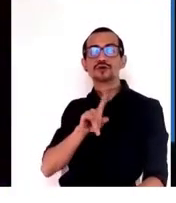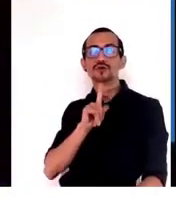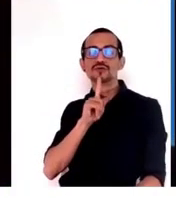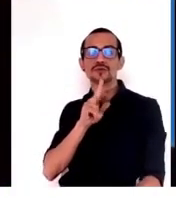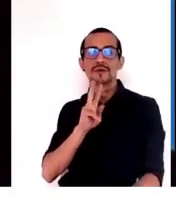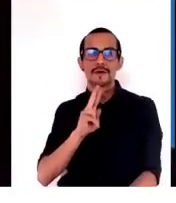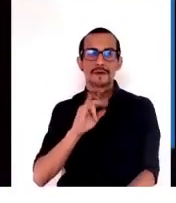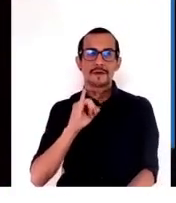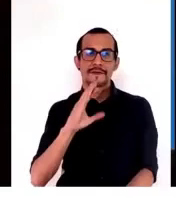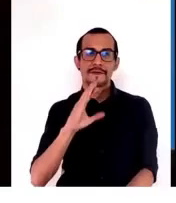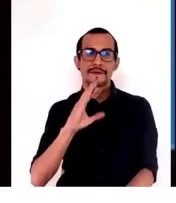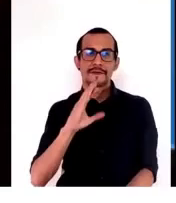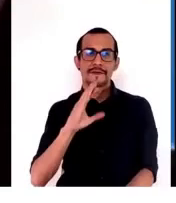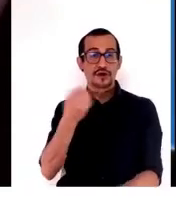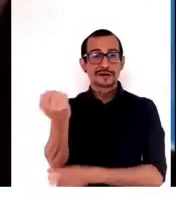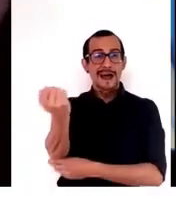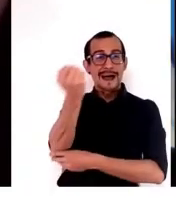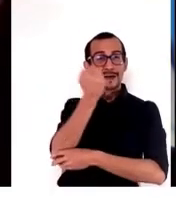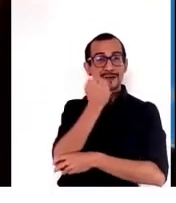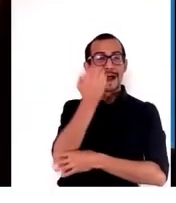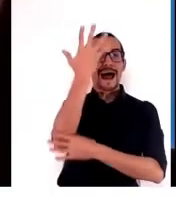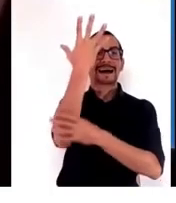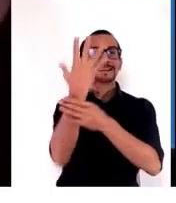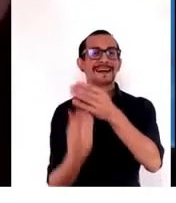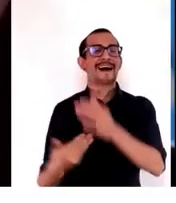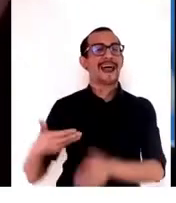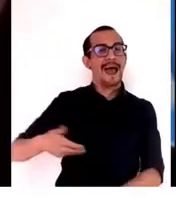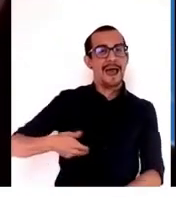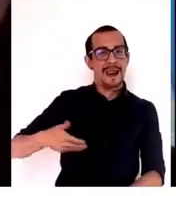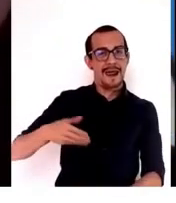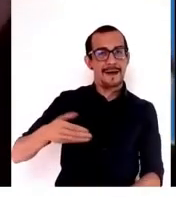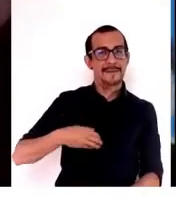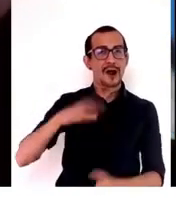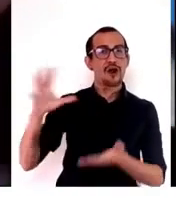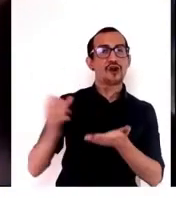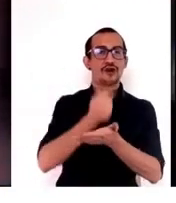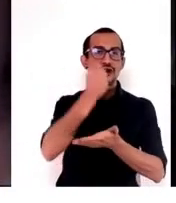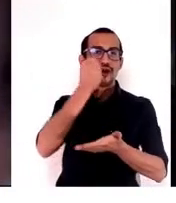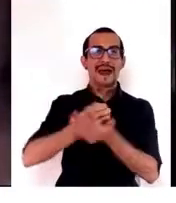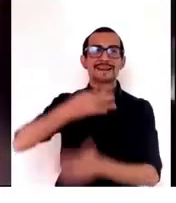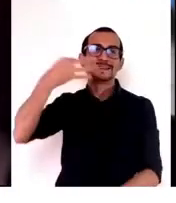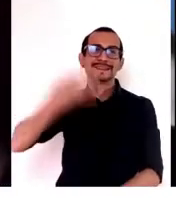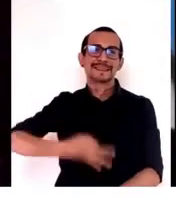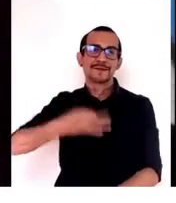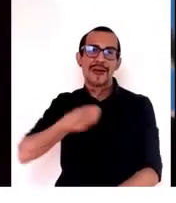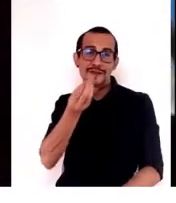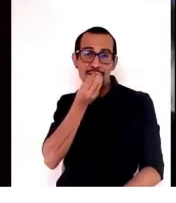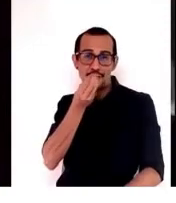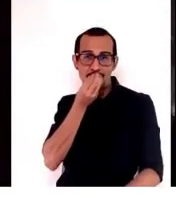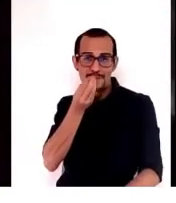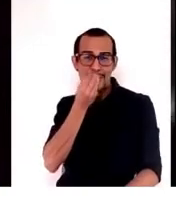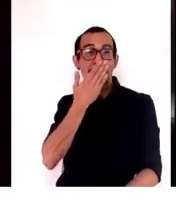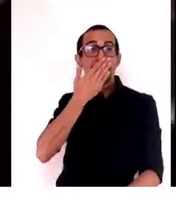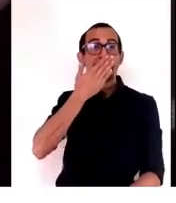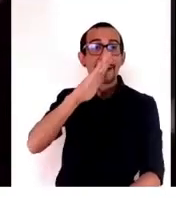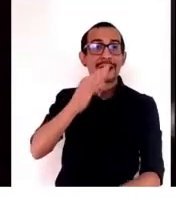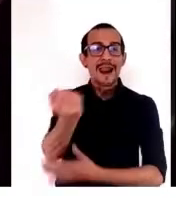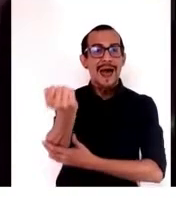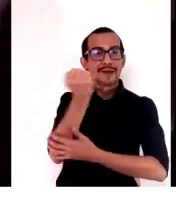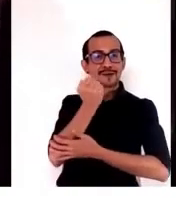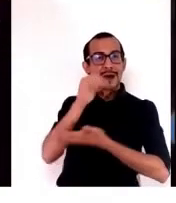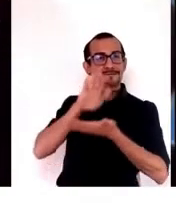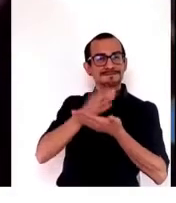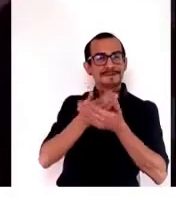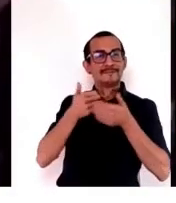ayudarán a acabar con el hambre, lograr la seguridad alimentaria y mejorar la nutrición en todas